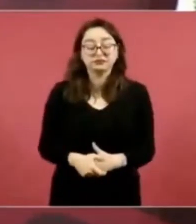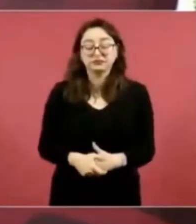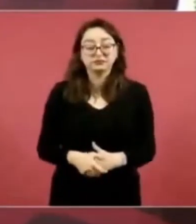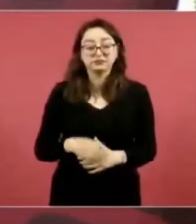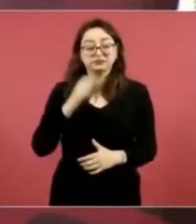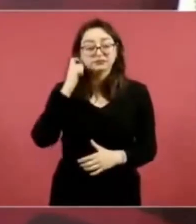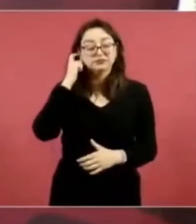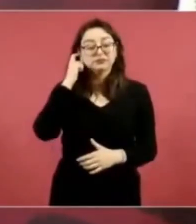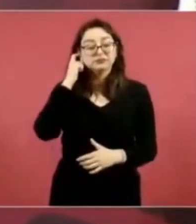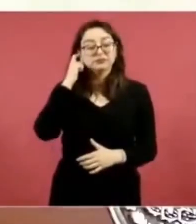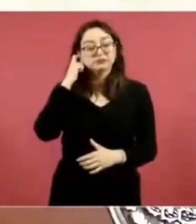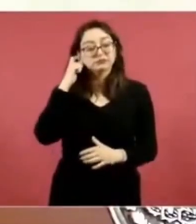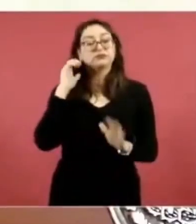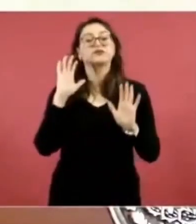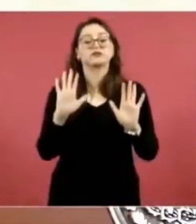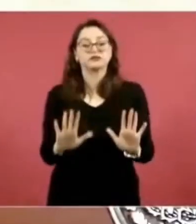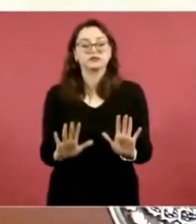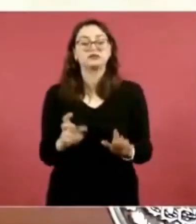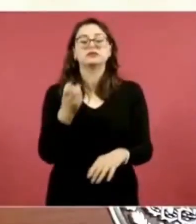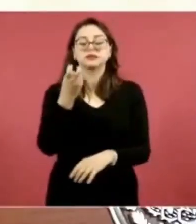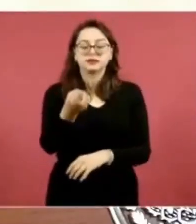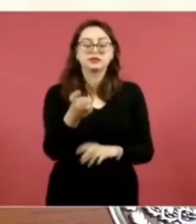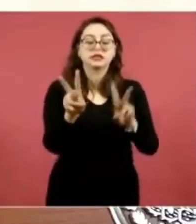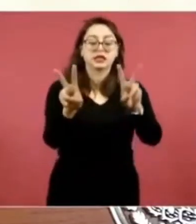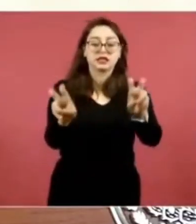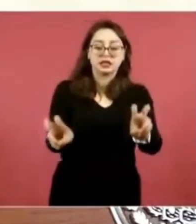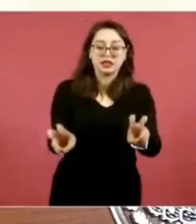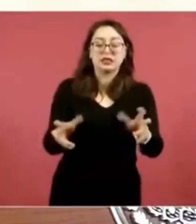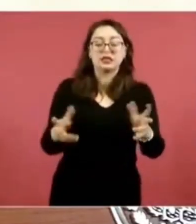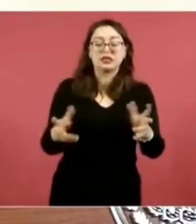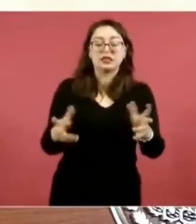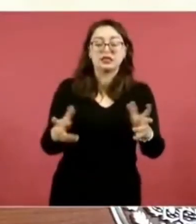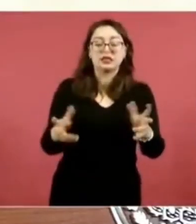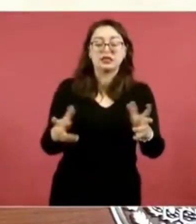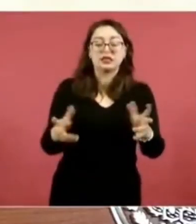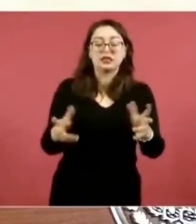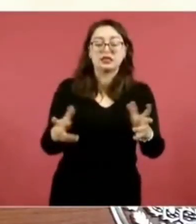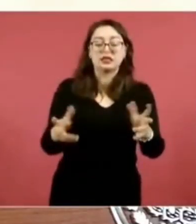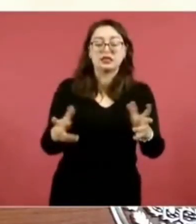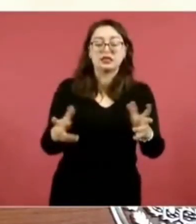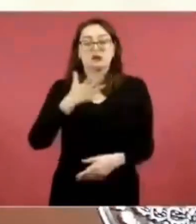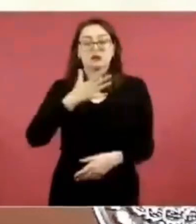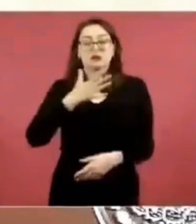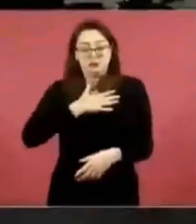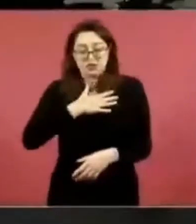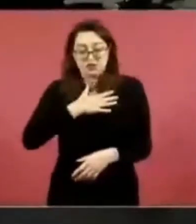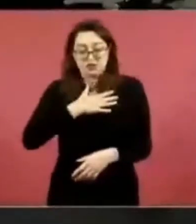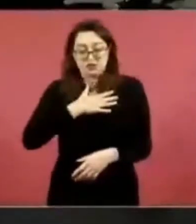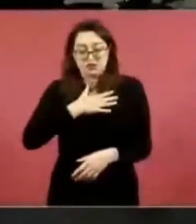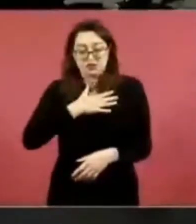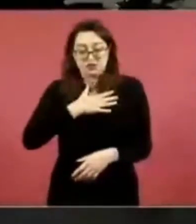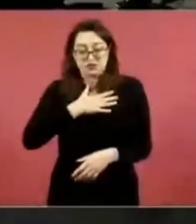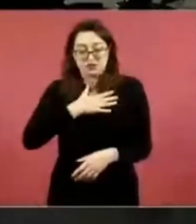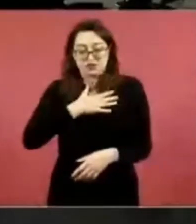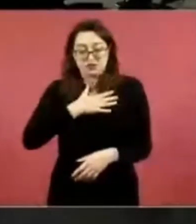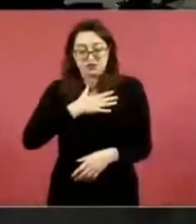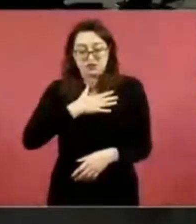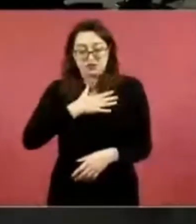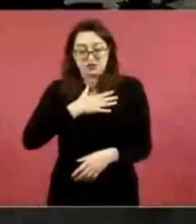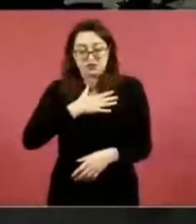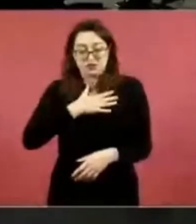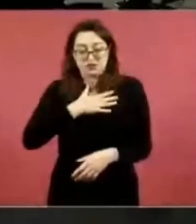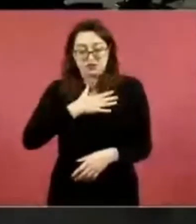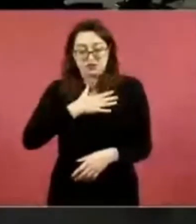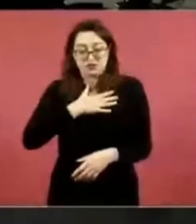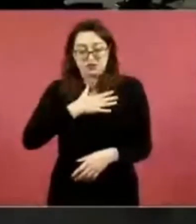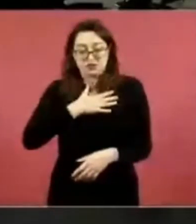Pero eso es por lo que a corresponde. metodología? Eso es por lo que a corresponde. La metodología es sencillamente de que es mentira,